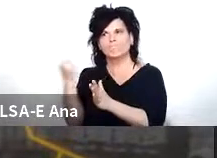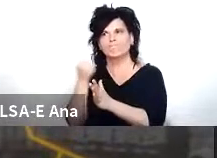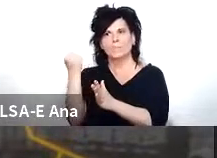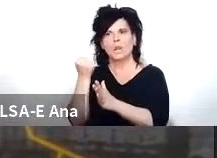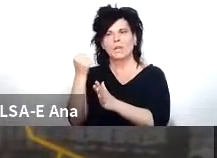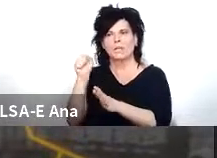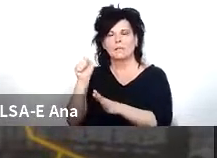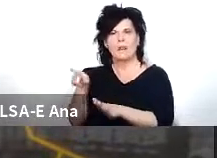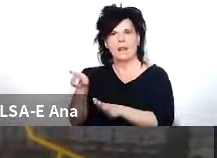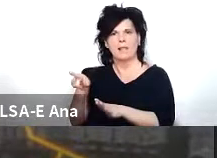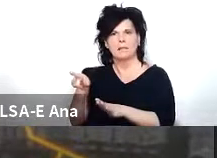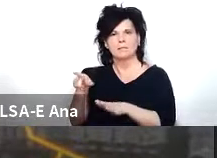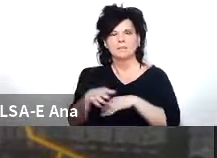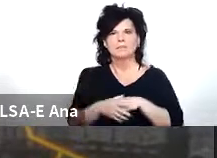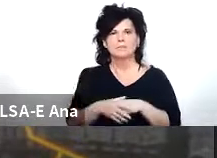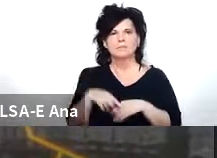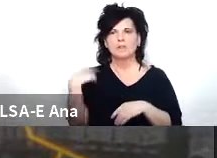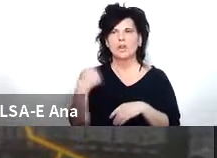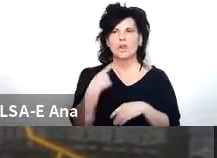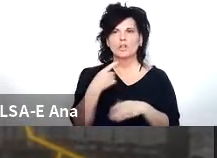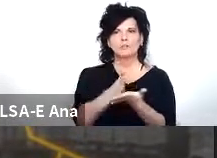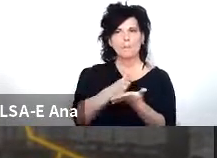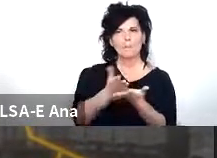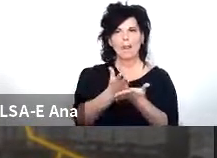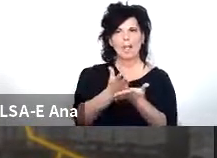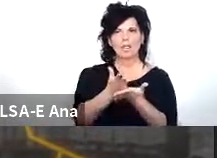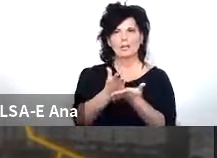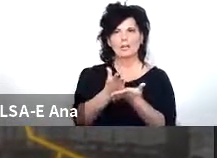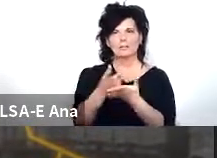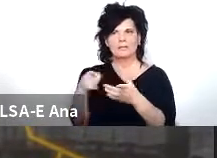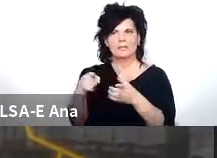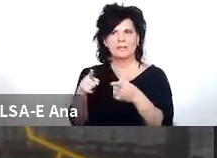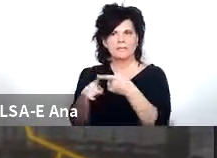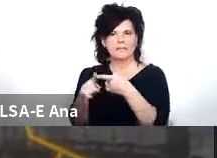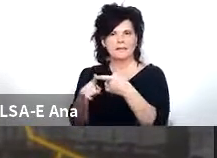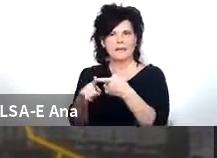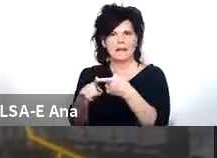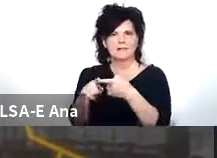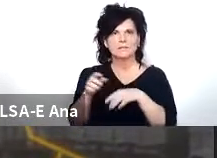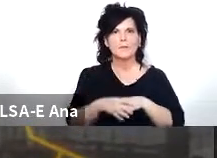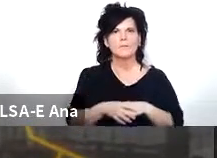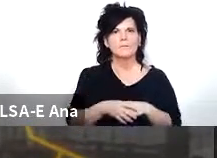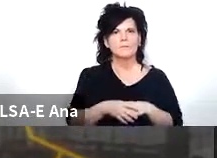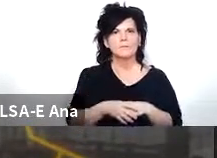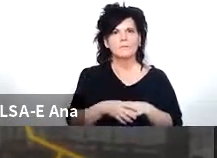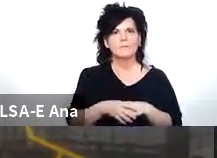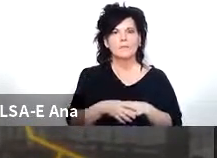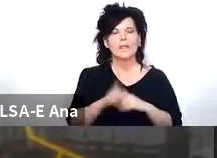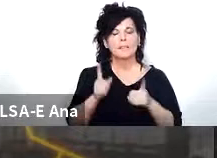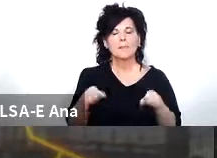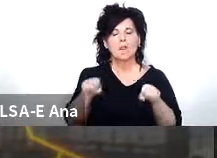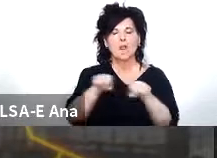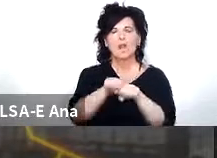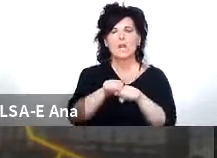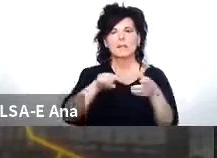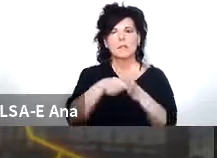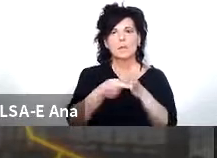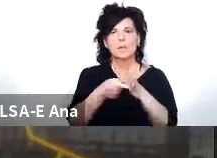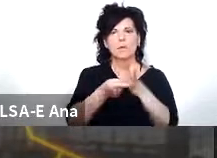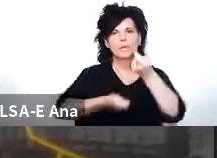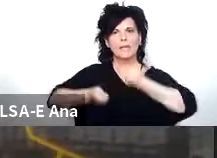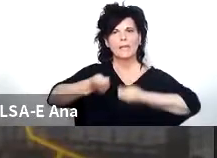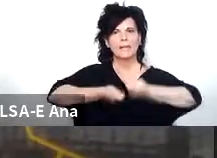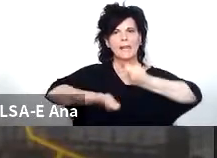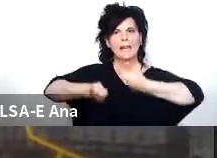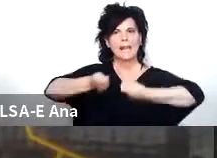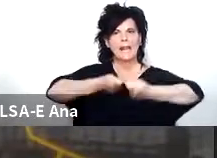datos entre esos dos puntos eso a se da para la expansión hacia otras localidades o para conectarse con puntos de intercambio de tráfico